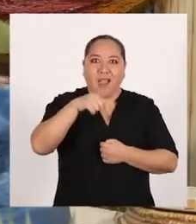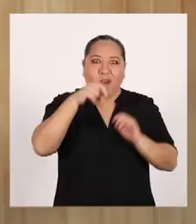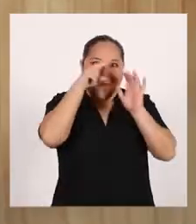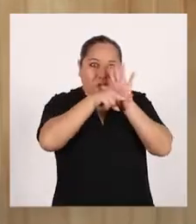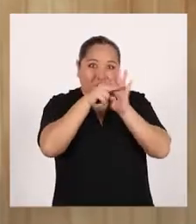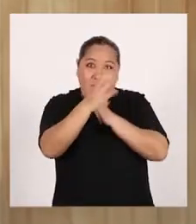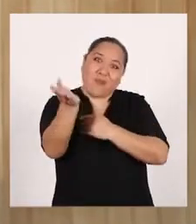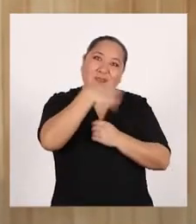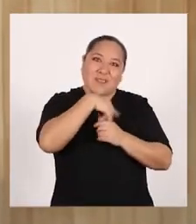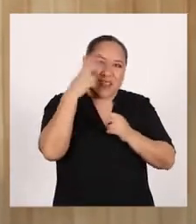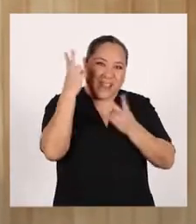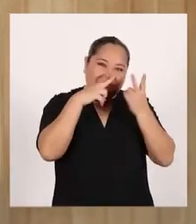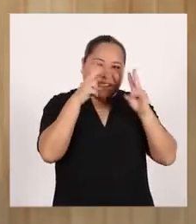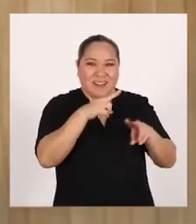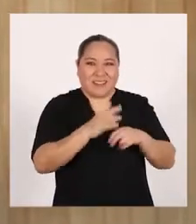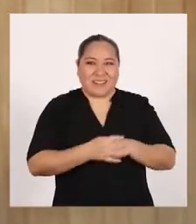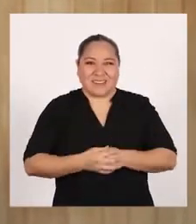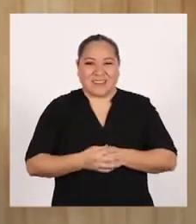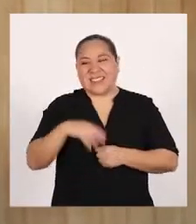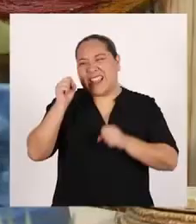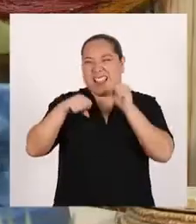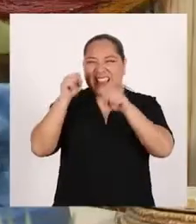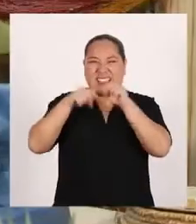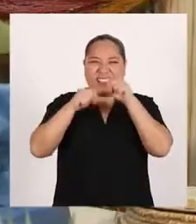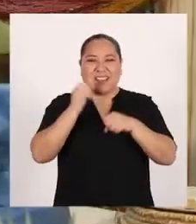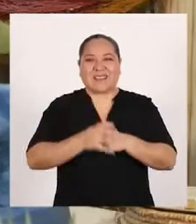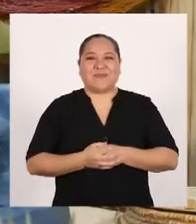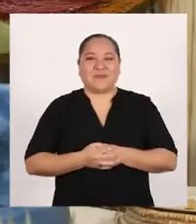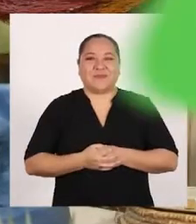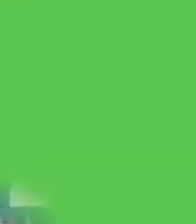un video ¡Los vemos juntos chicas y chicos! ¡Sí!